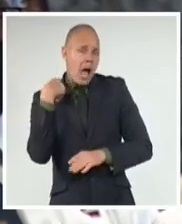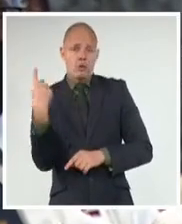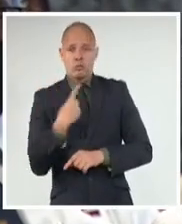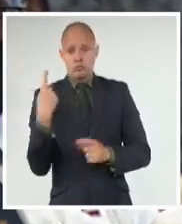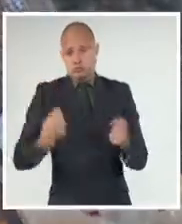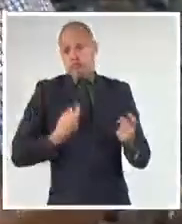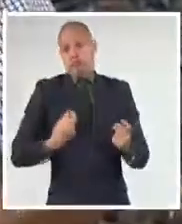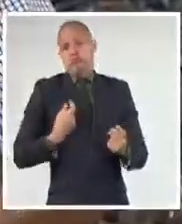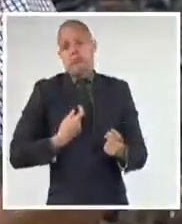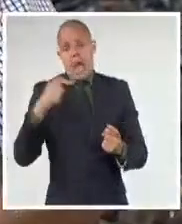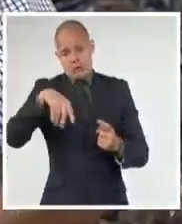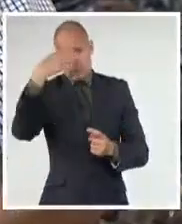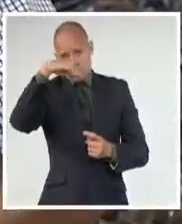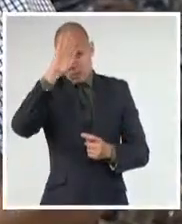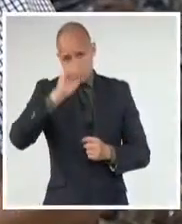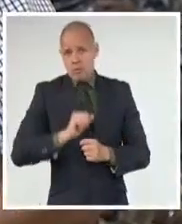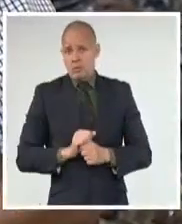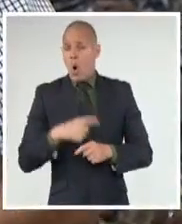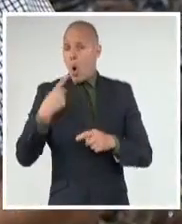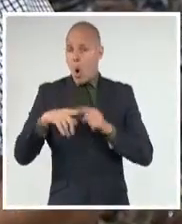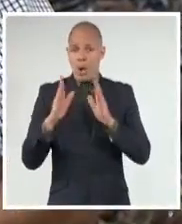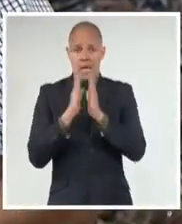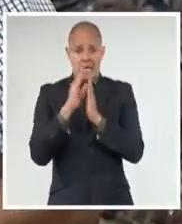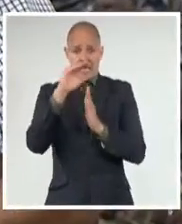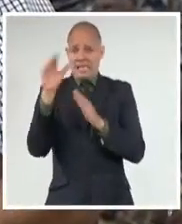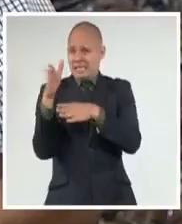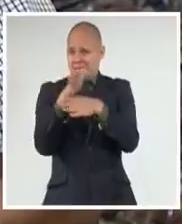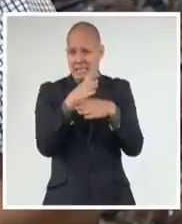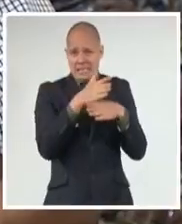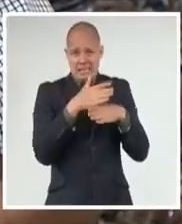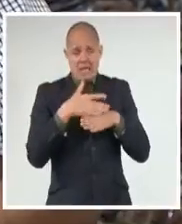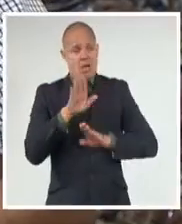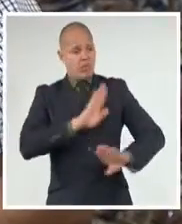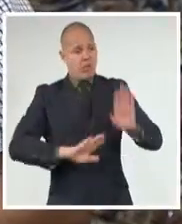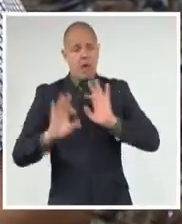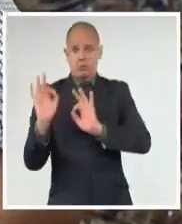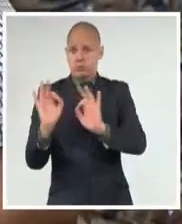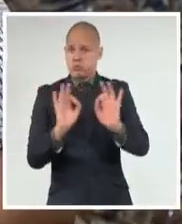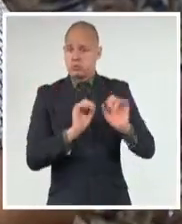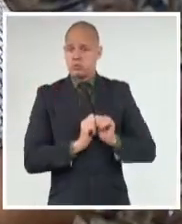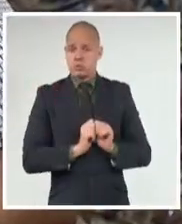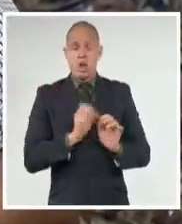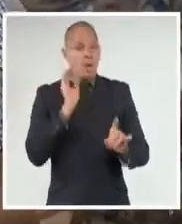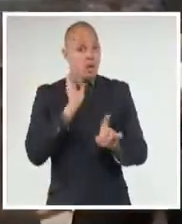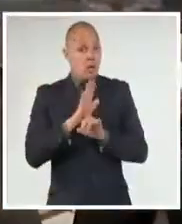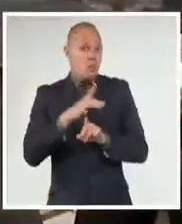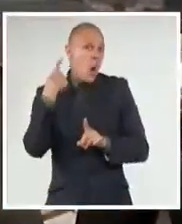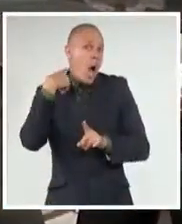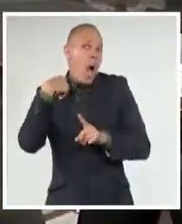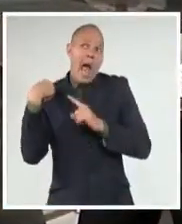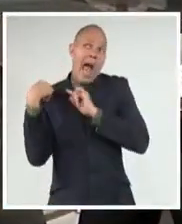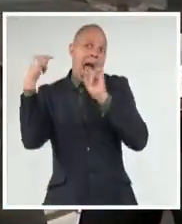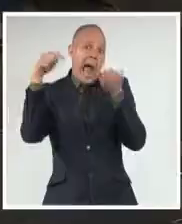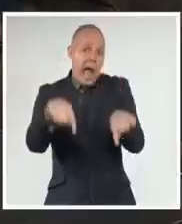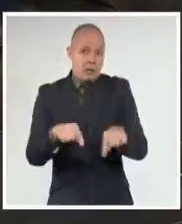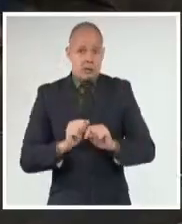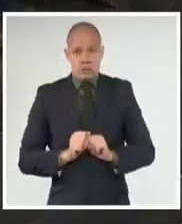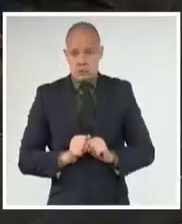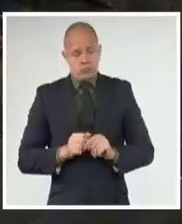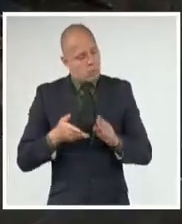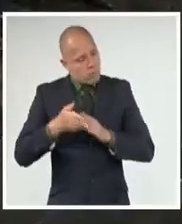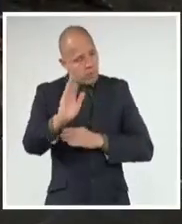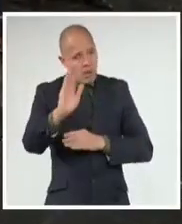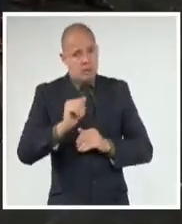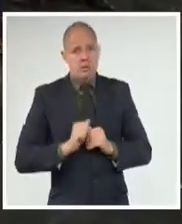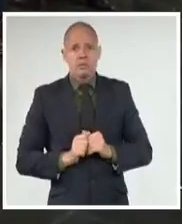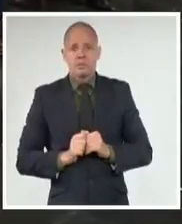Cuba como país y el movimiento y nuestras iglesias han defendido, y ahí hemos estado desde antes y seguiremos estando. El presidente cubano